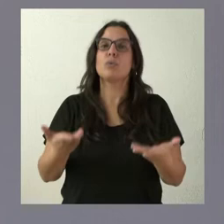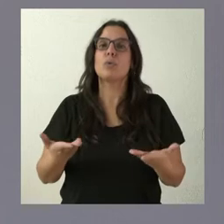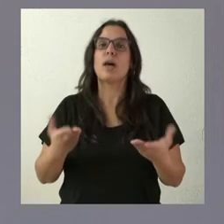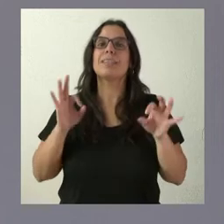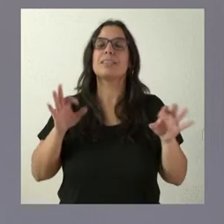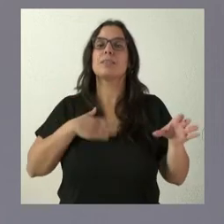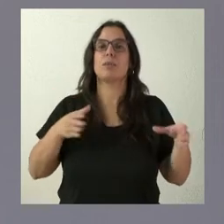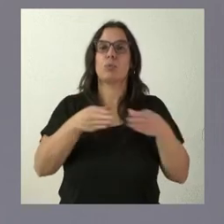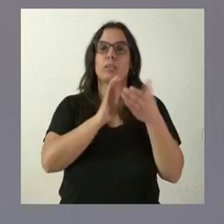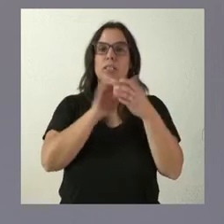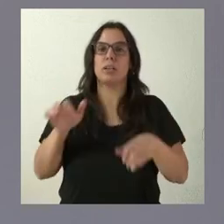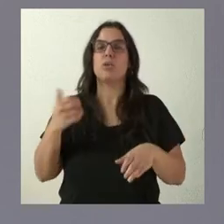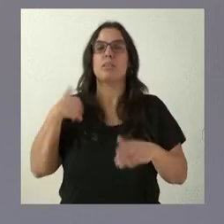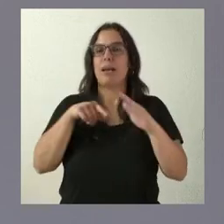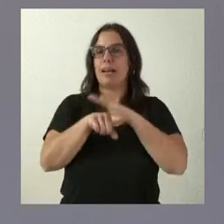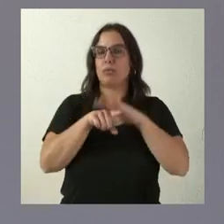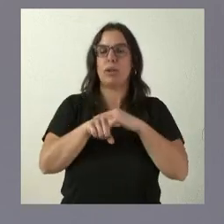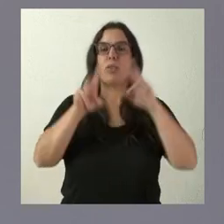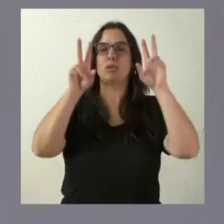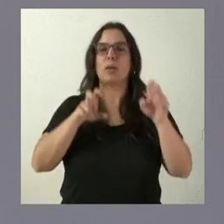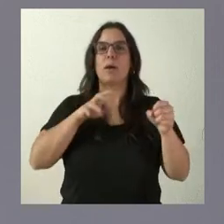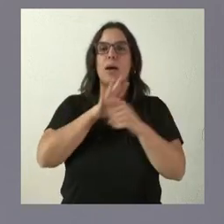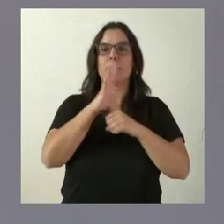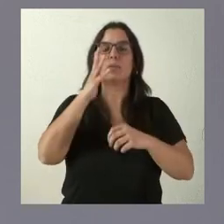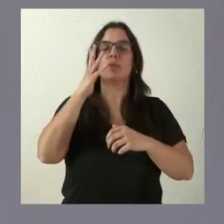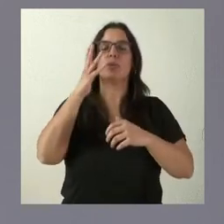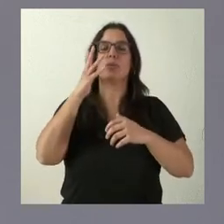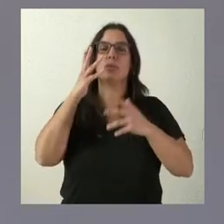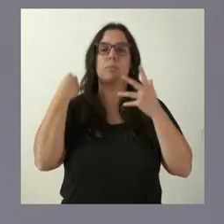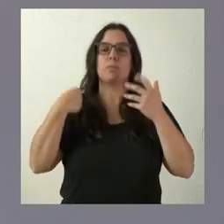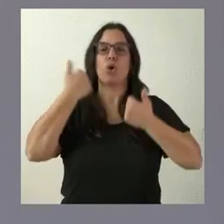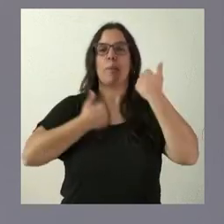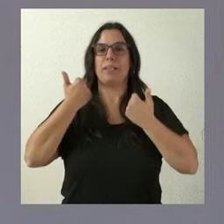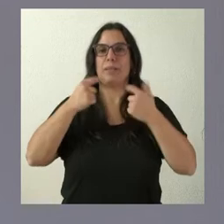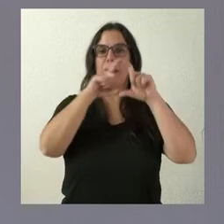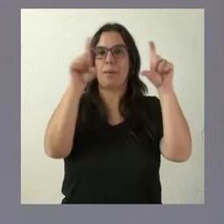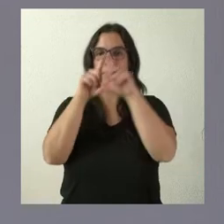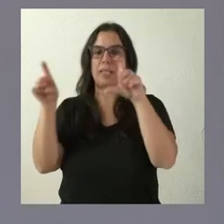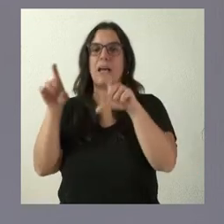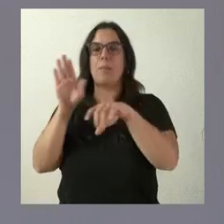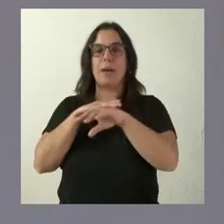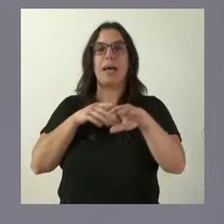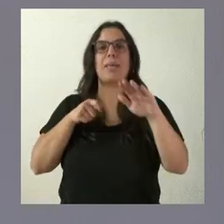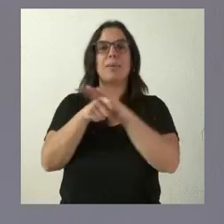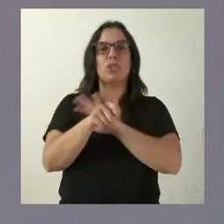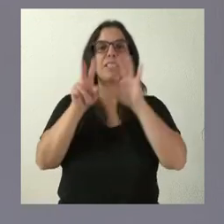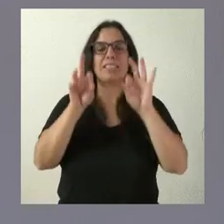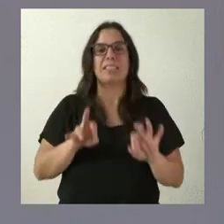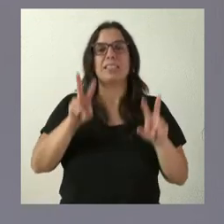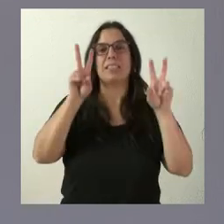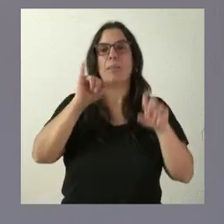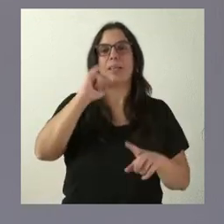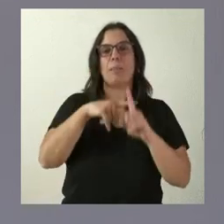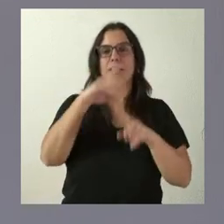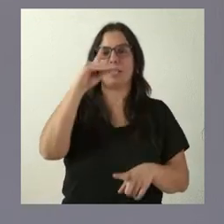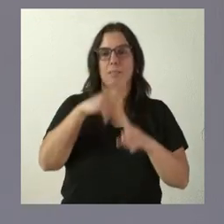Junta de Castilla y León, que hemos ya tramitado en el ámbito del Consejo de Administración y Instituto de Competitividad Empresarial para inversiones en materia de I+, de Masí. Por